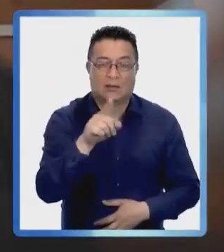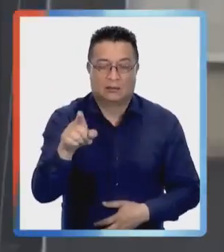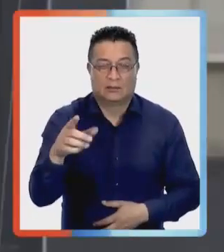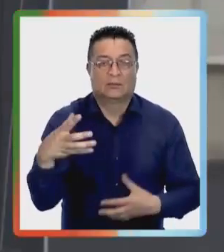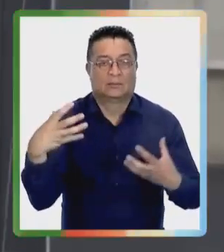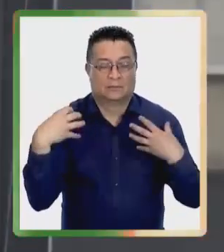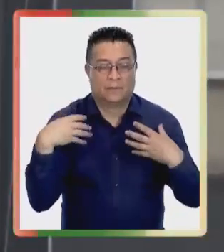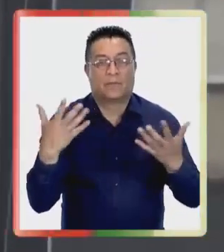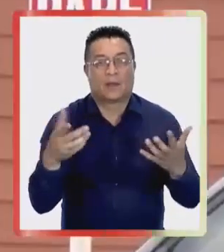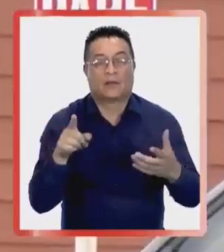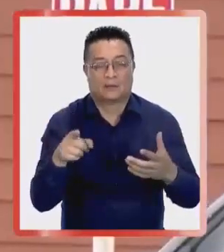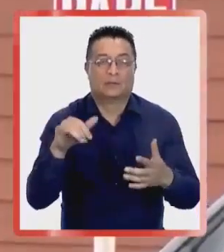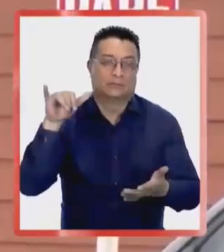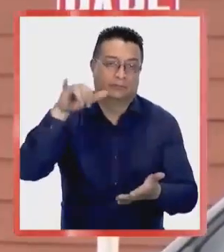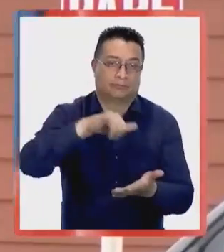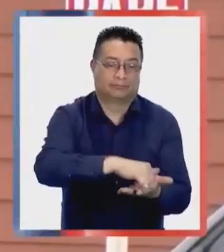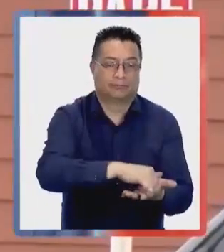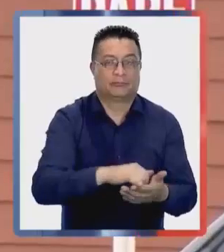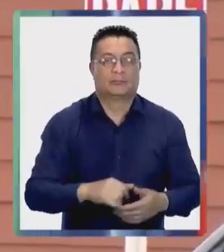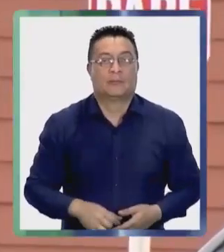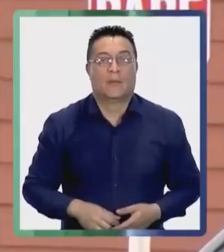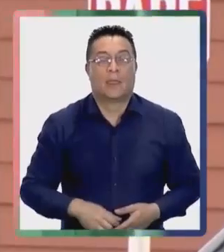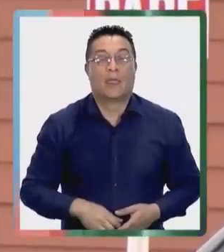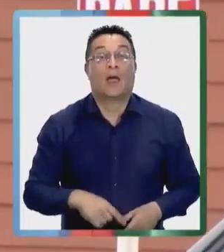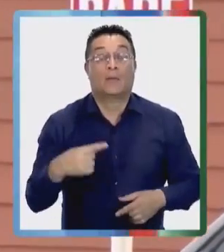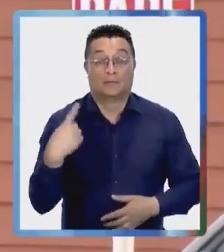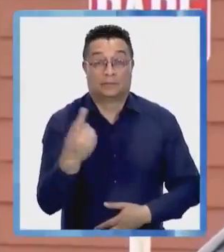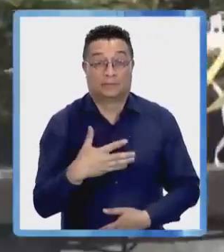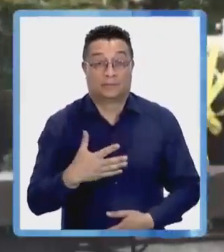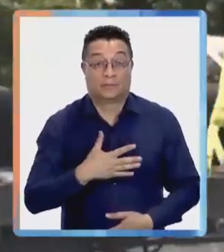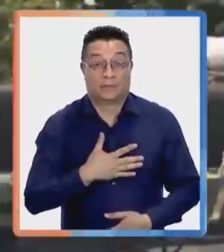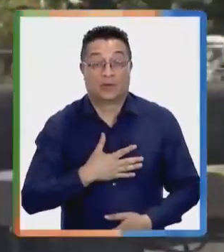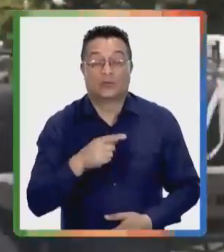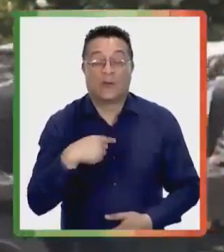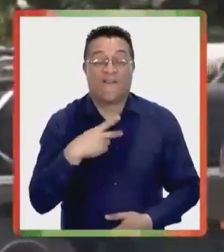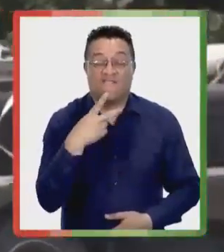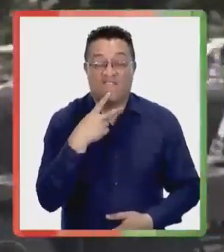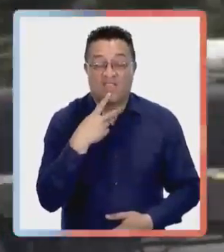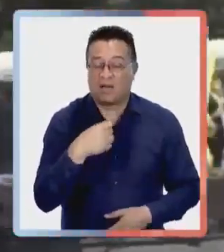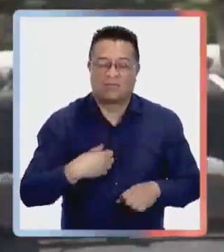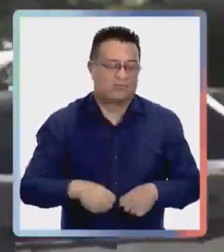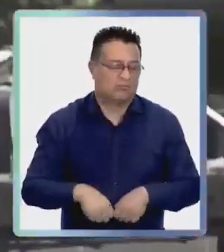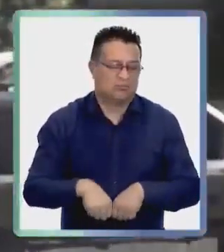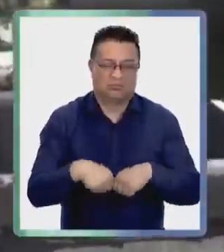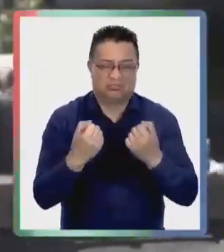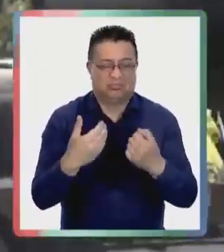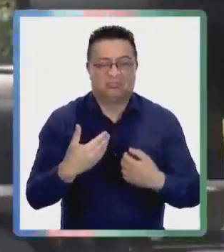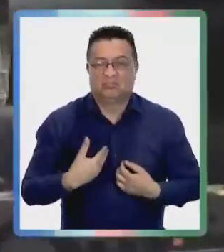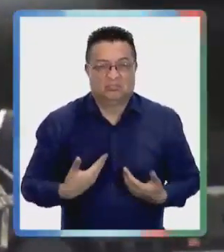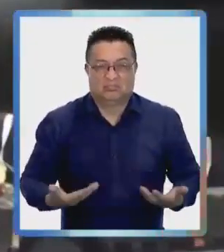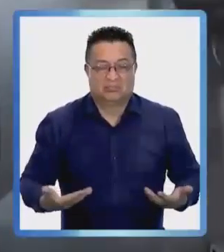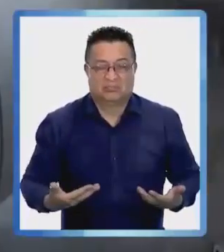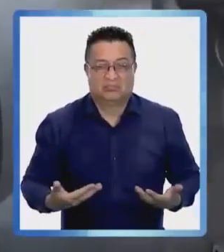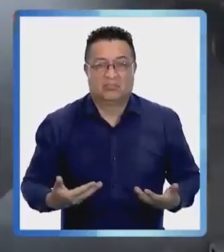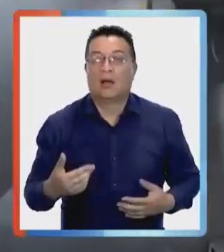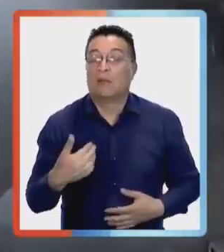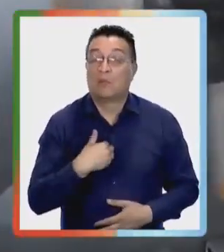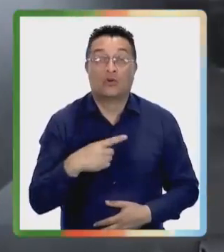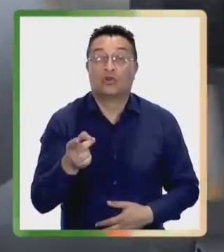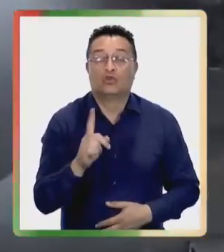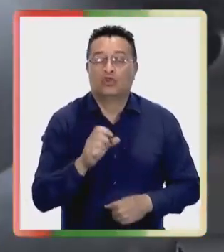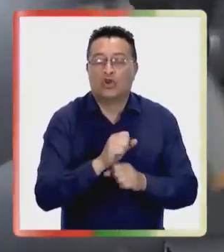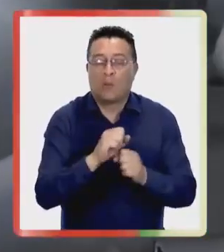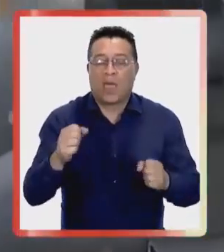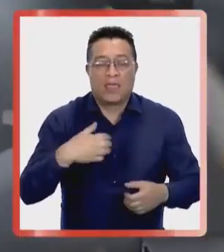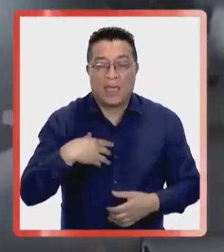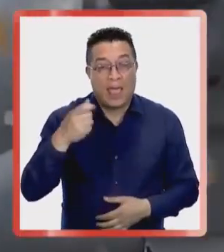que resulten como presuntas responsabilidades con el accidente. A nosotros se nos